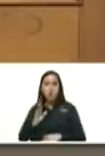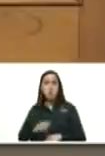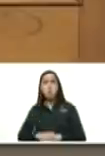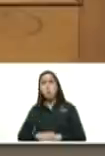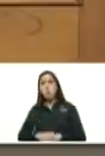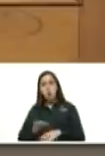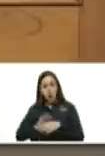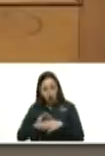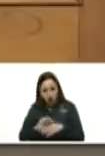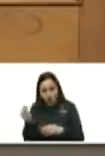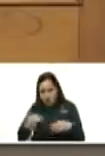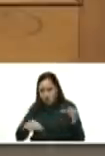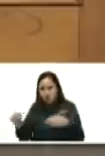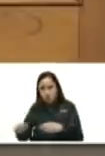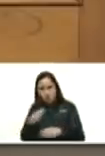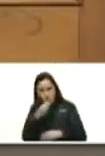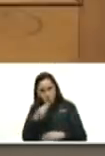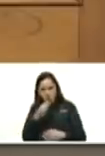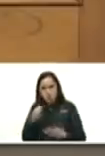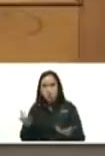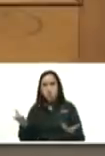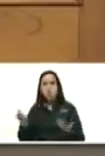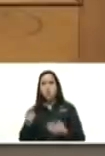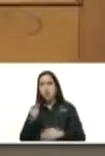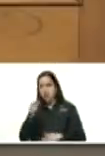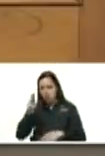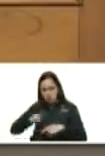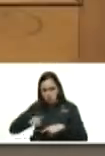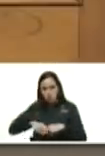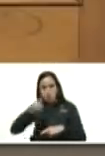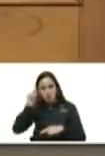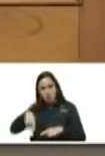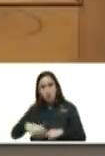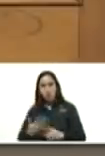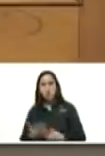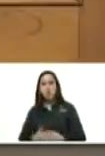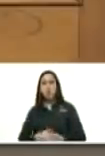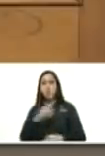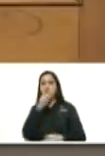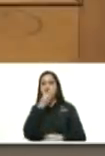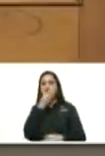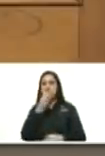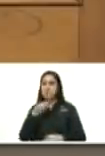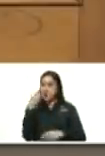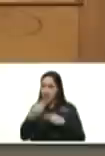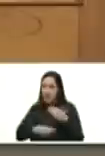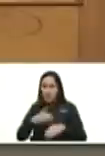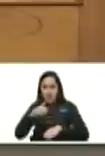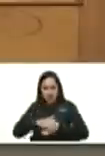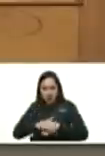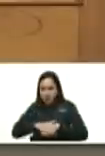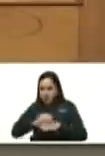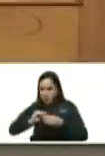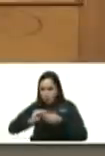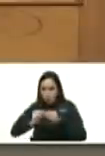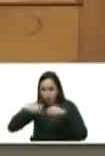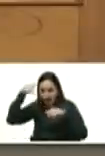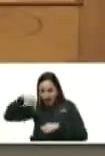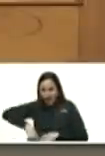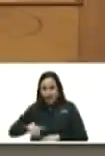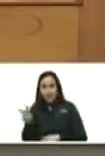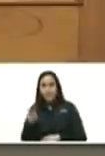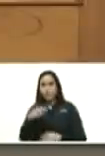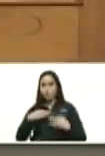leche más caraota más lenteja para producir los zapatos la ropa de la gente